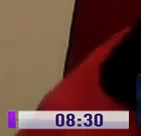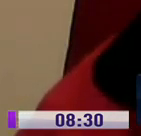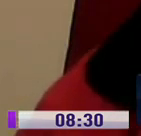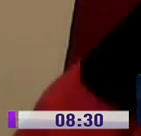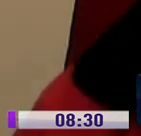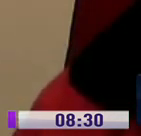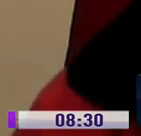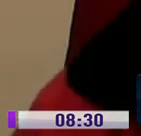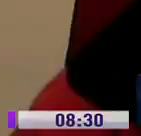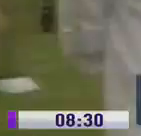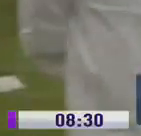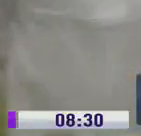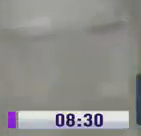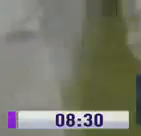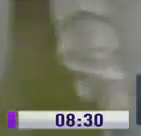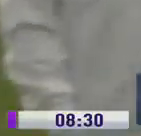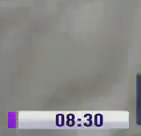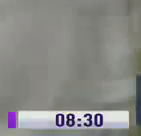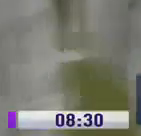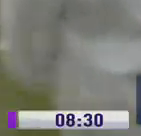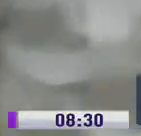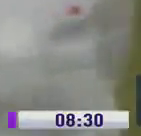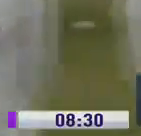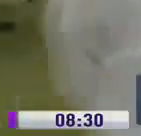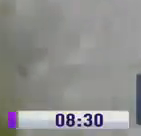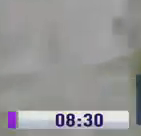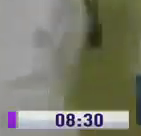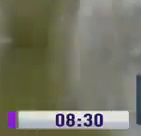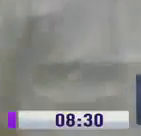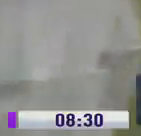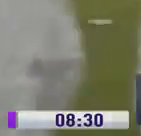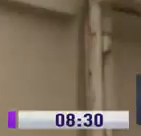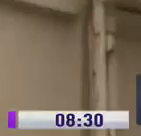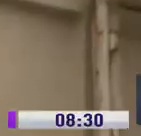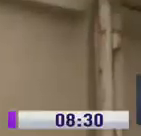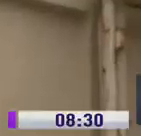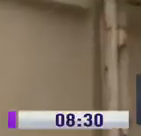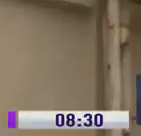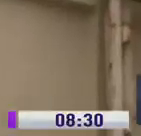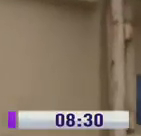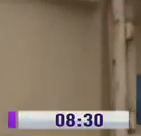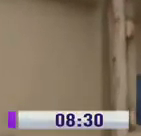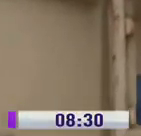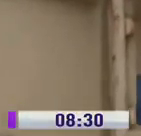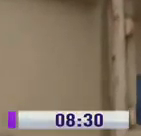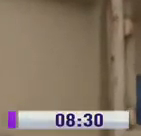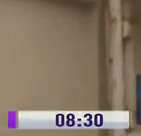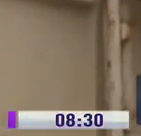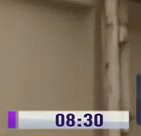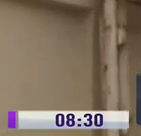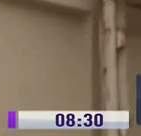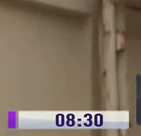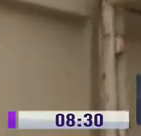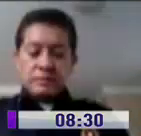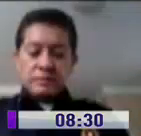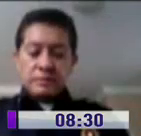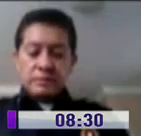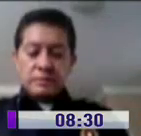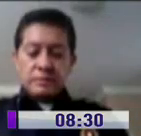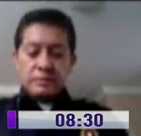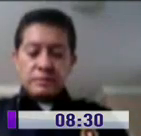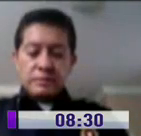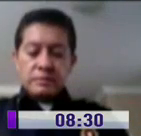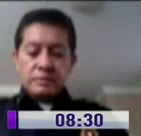desde menos 5 grados centígrados. En los próximos días se instalarán tres contenedores de 40 pies para tener un sitio de acopio de cadáveres.